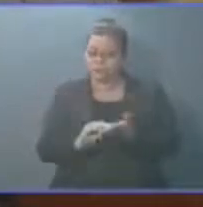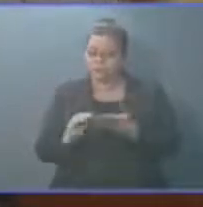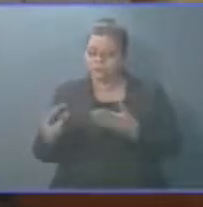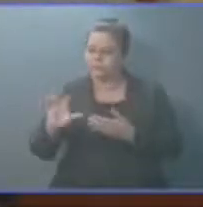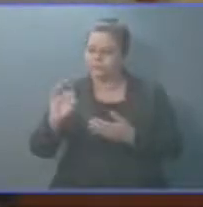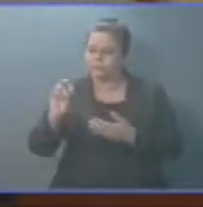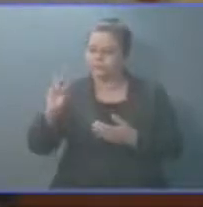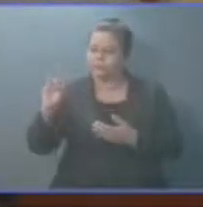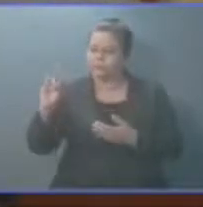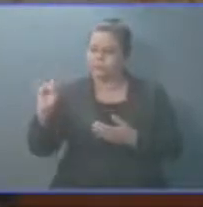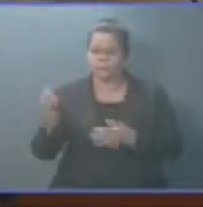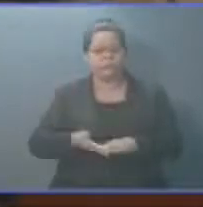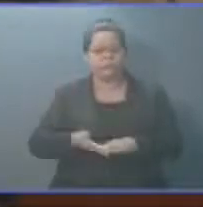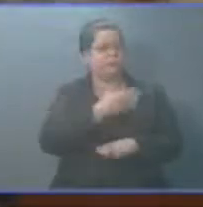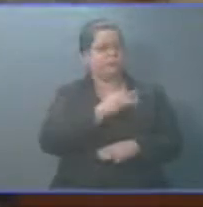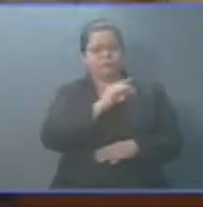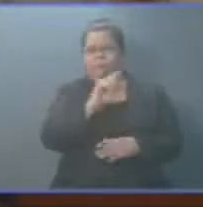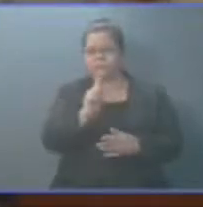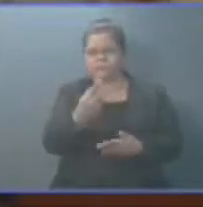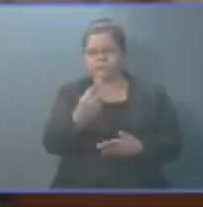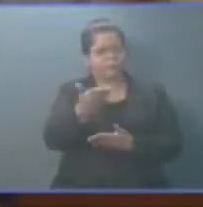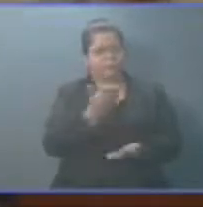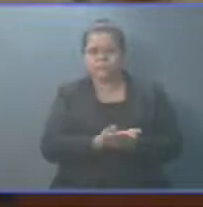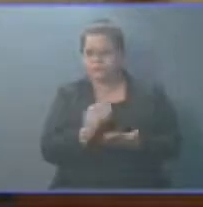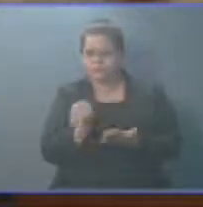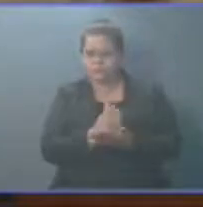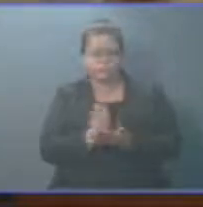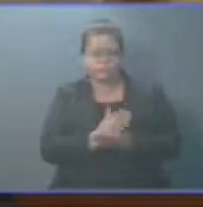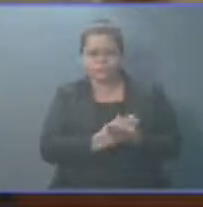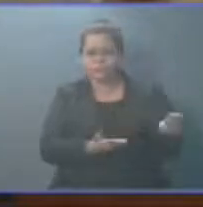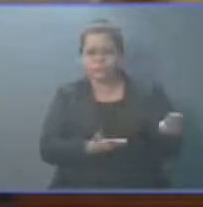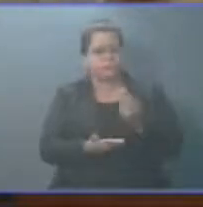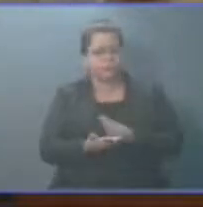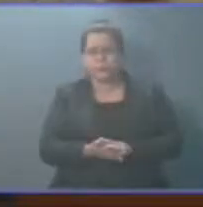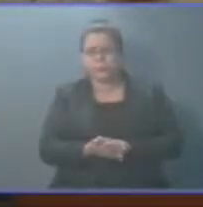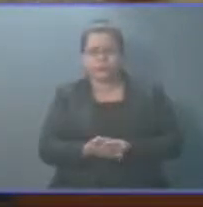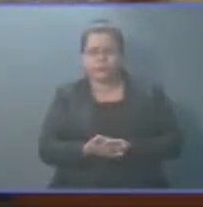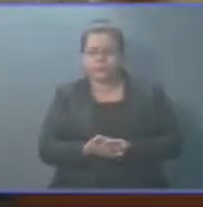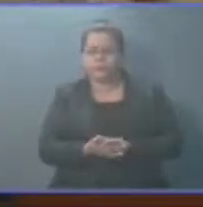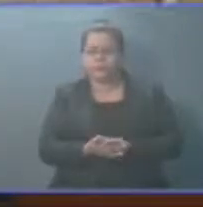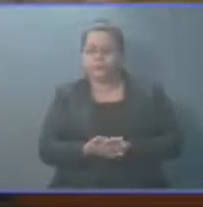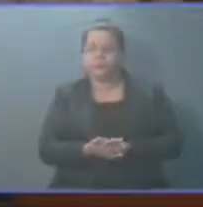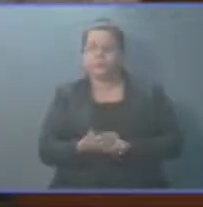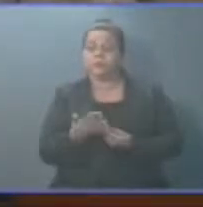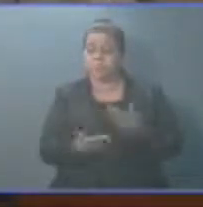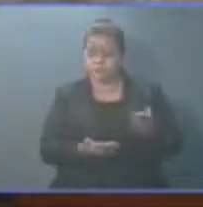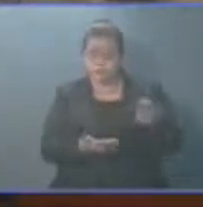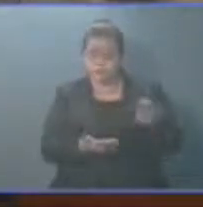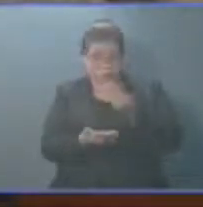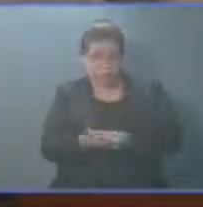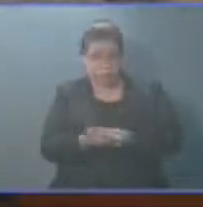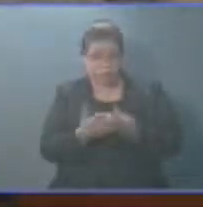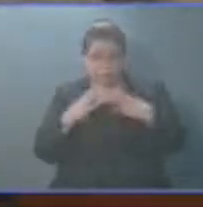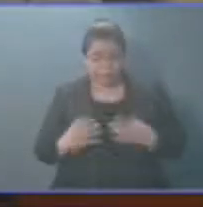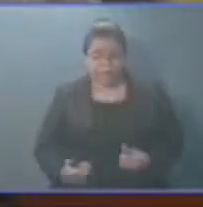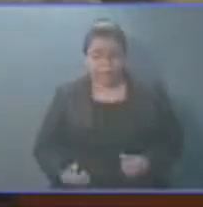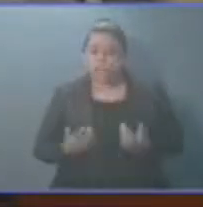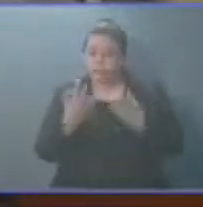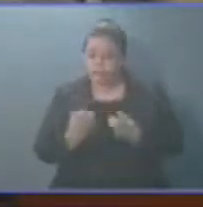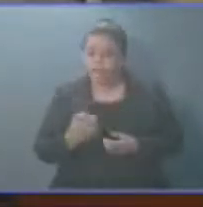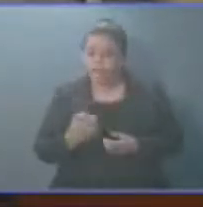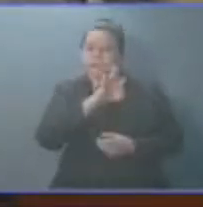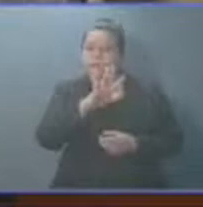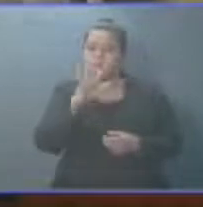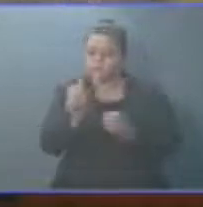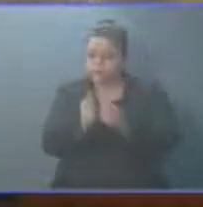no estaban contemplados en la propuesta que había hecho inicialmente el gobierno. La propuesta inicial del gobierno era que esos